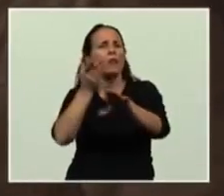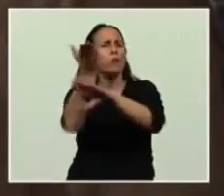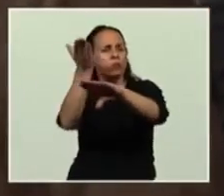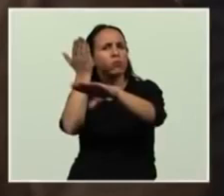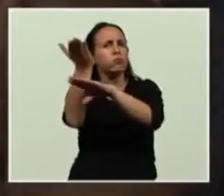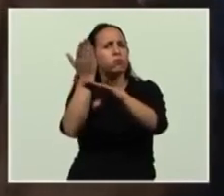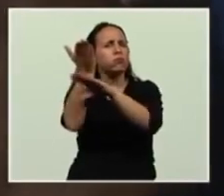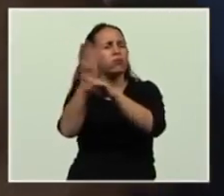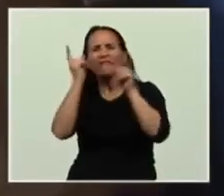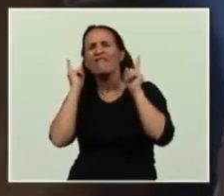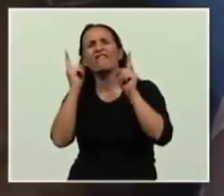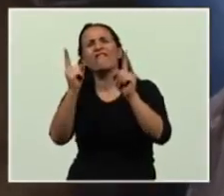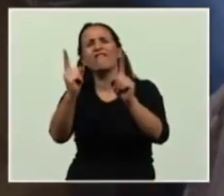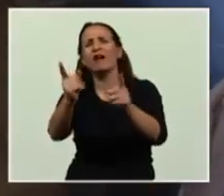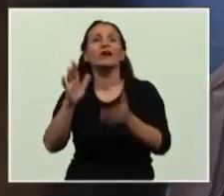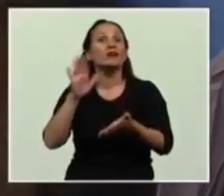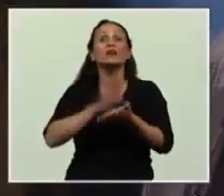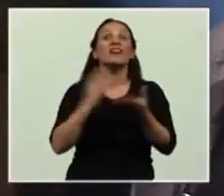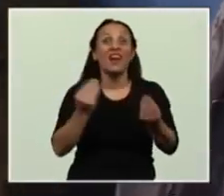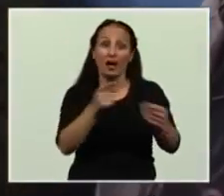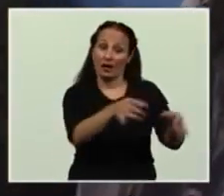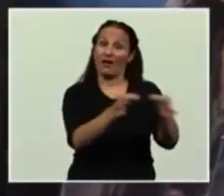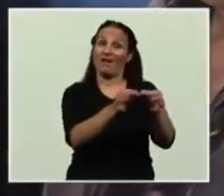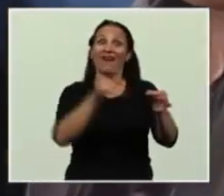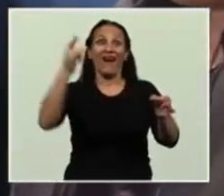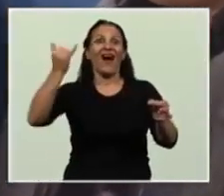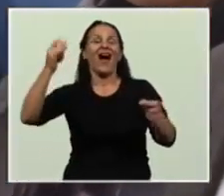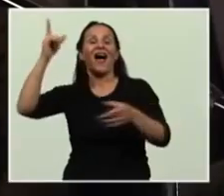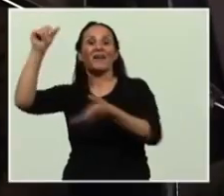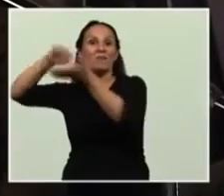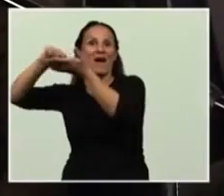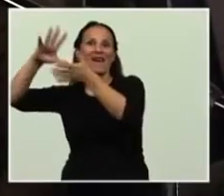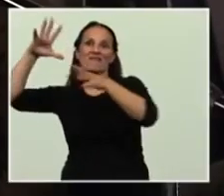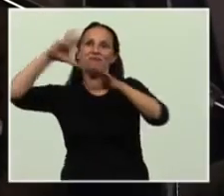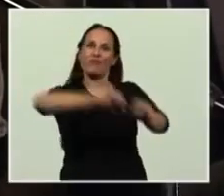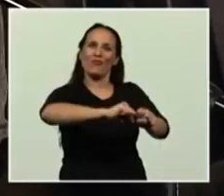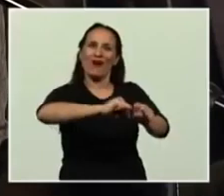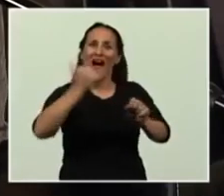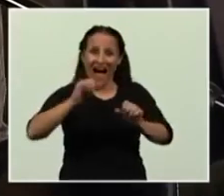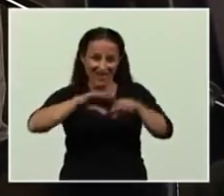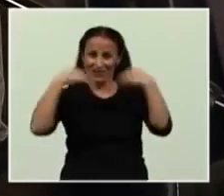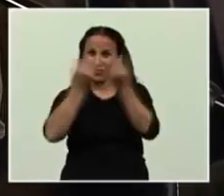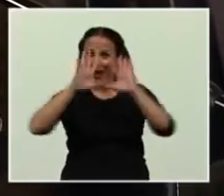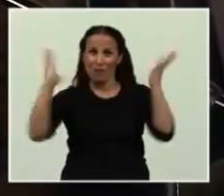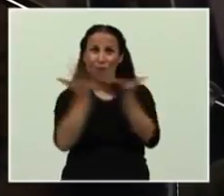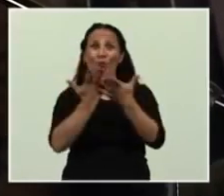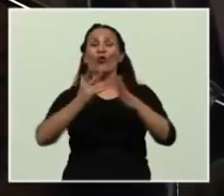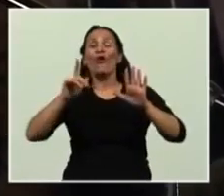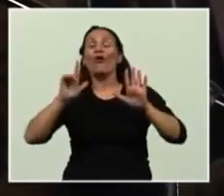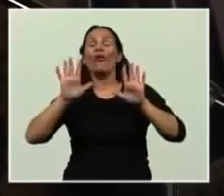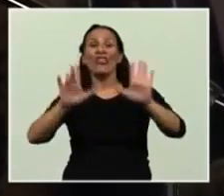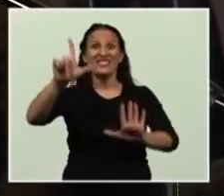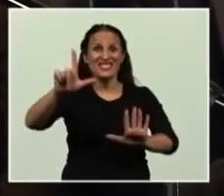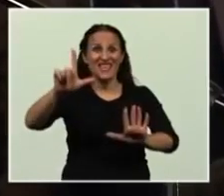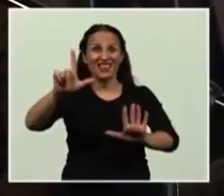los últimos 17 enclaves que le quedan al colonialismo en el mundo, de los cuales 10